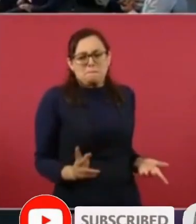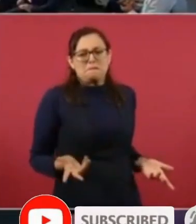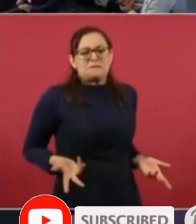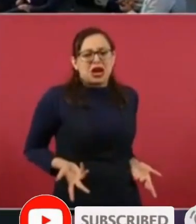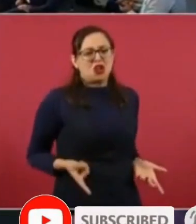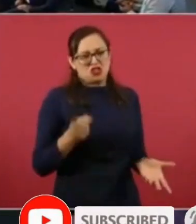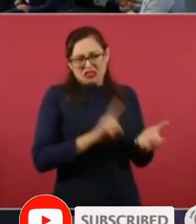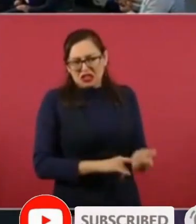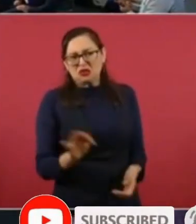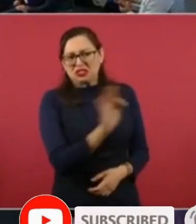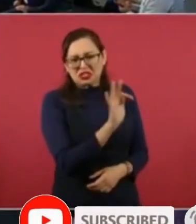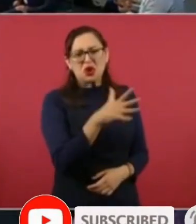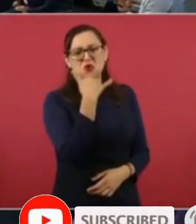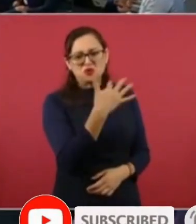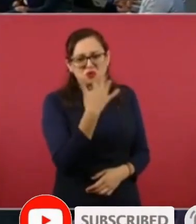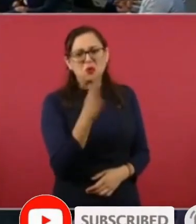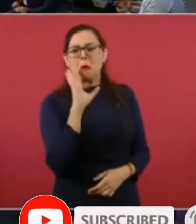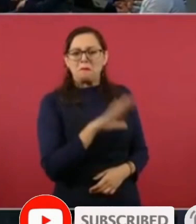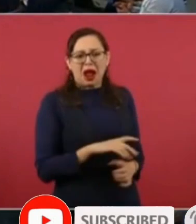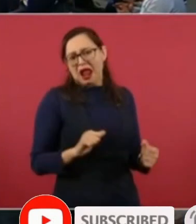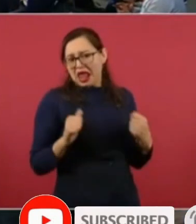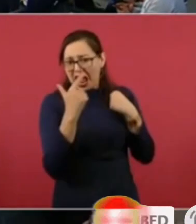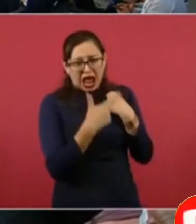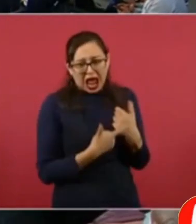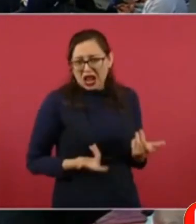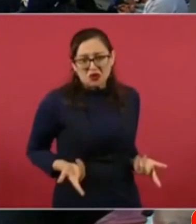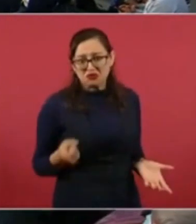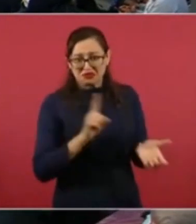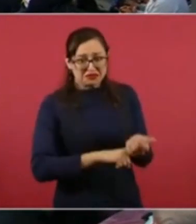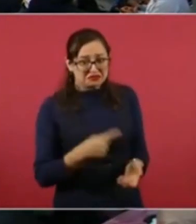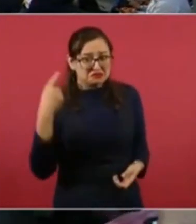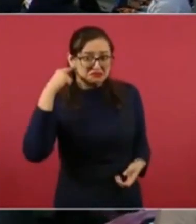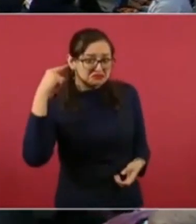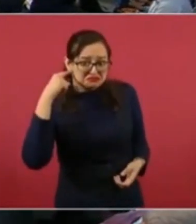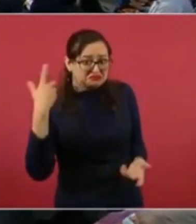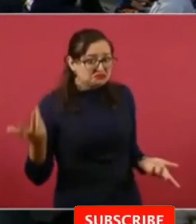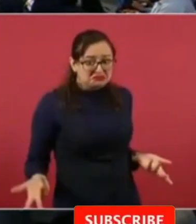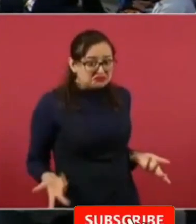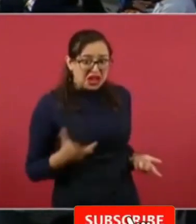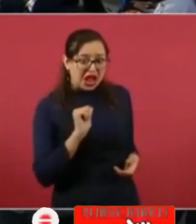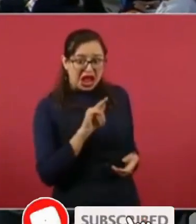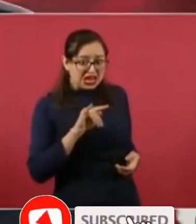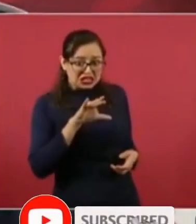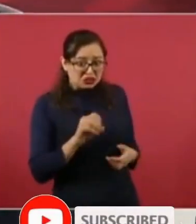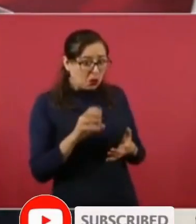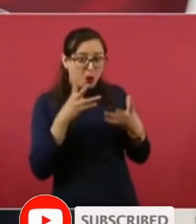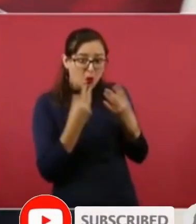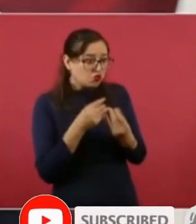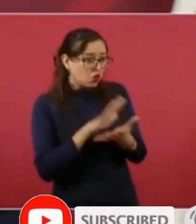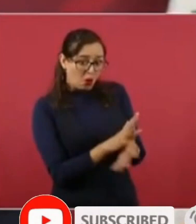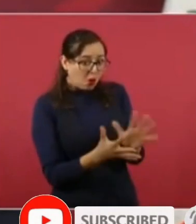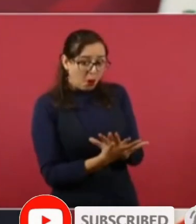las presuntas irregularidades que pudieron haber incurrido en los audios que se dan a conocer pero eso pues cuando